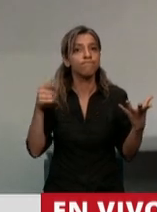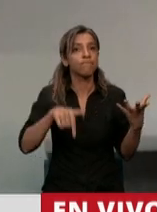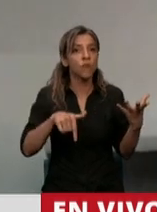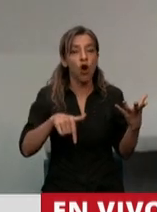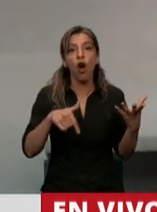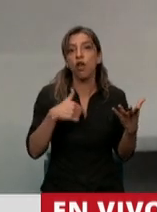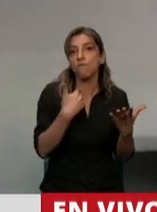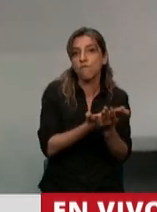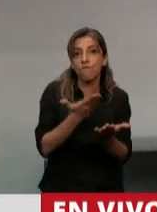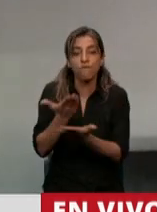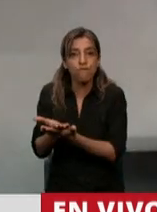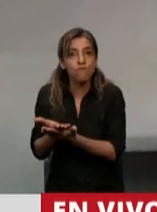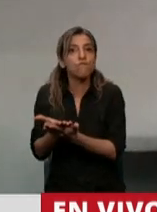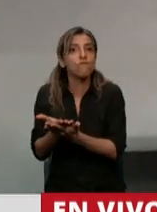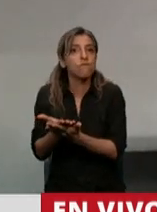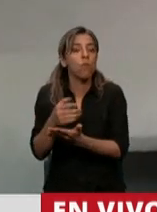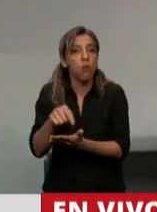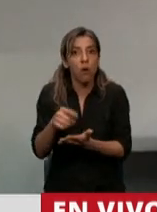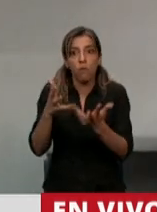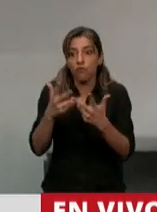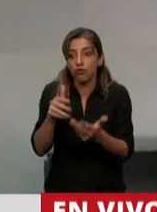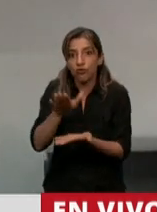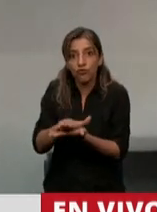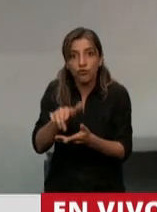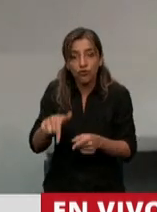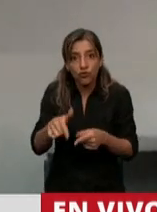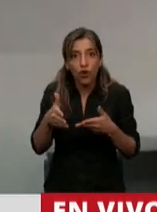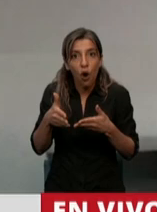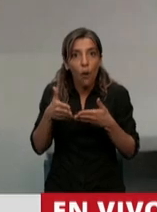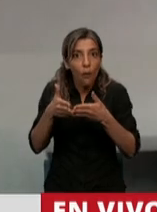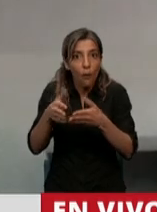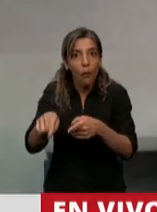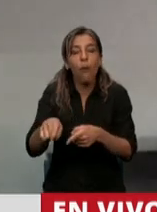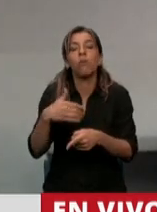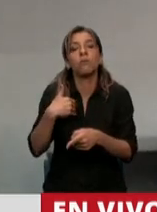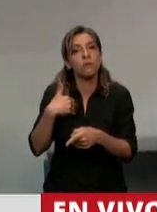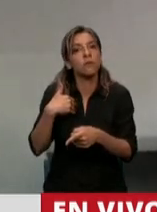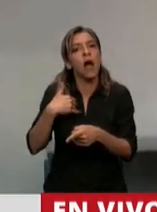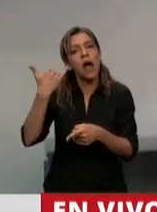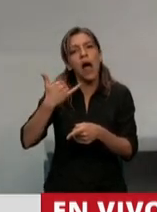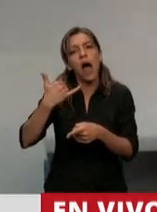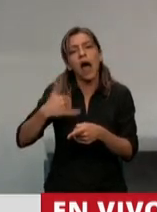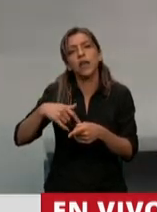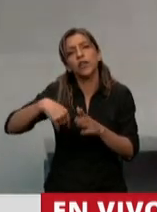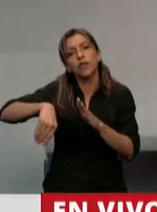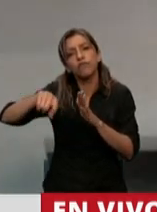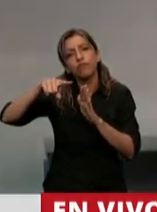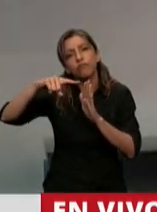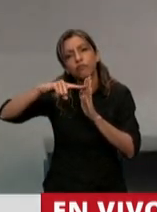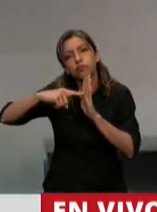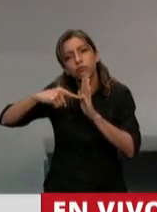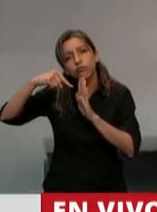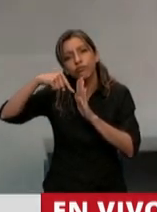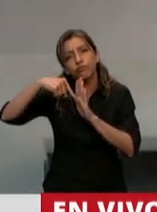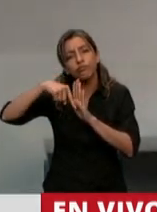solamente contener cuestiones técnicas, ya lo han dicho los diputados, excede largamente y se transforma en una